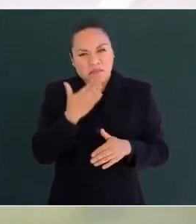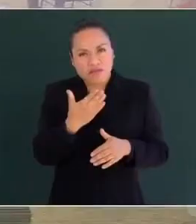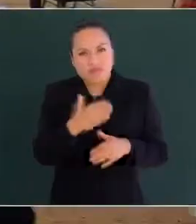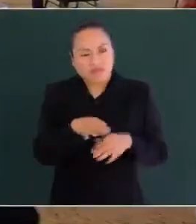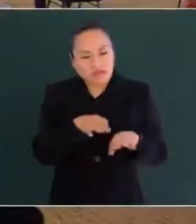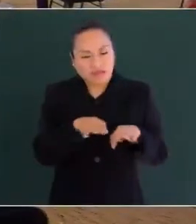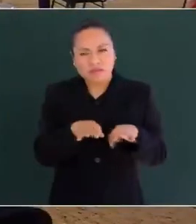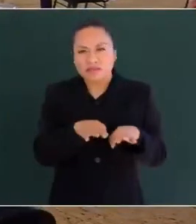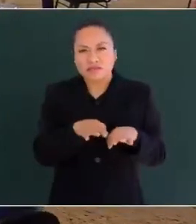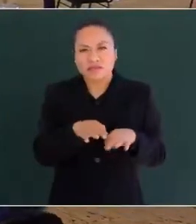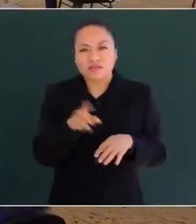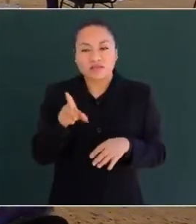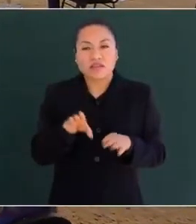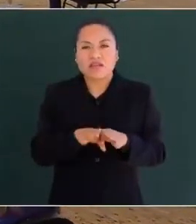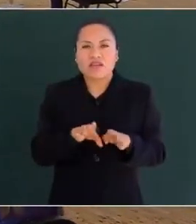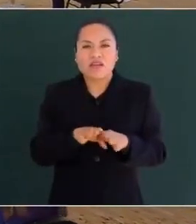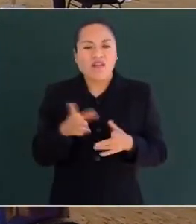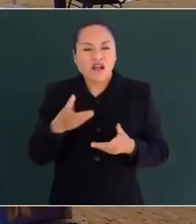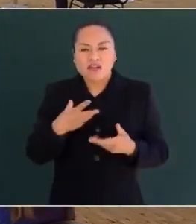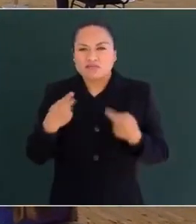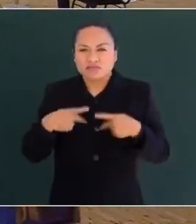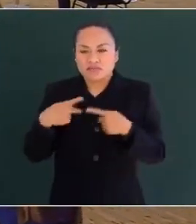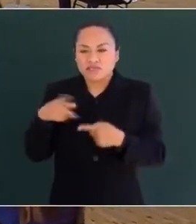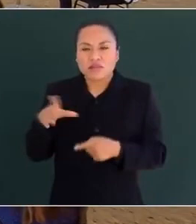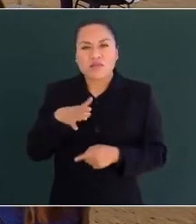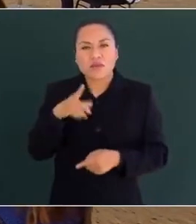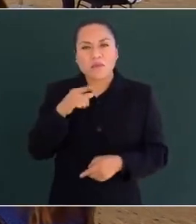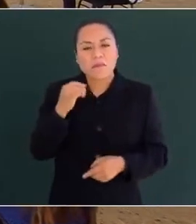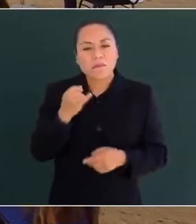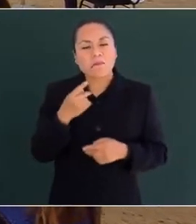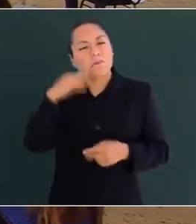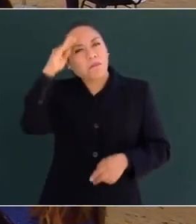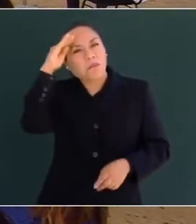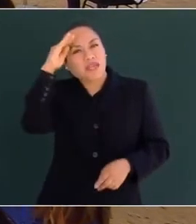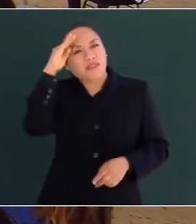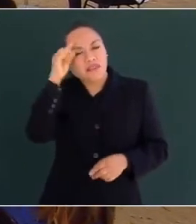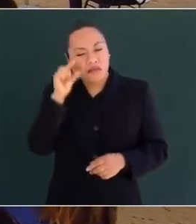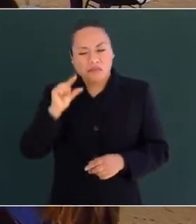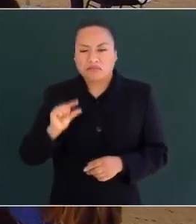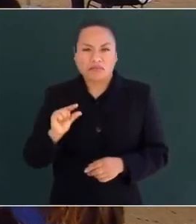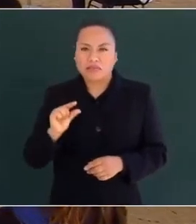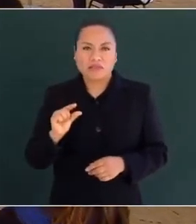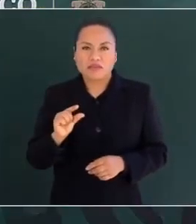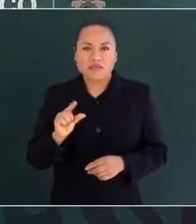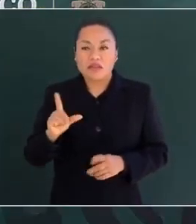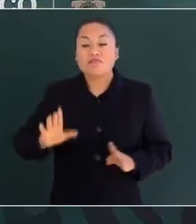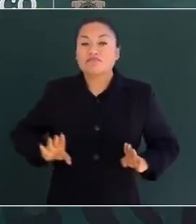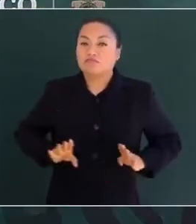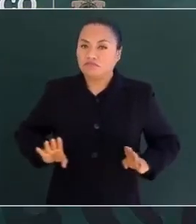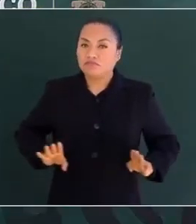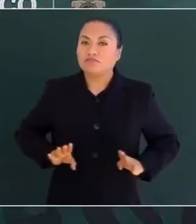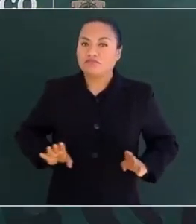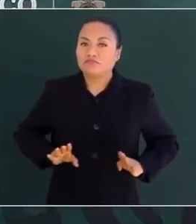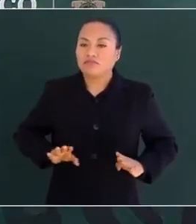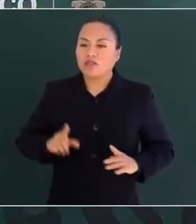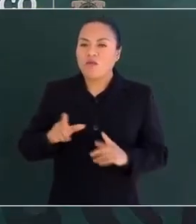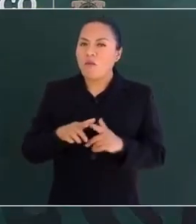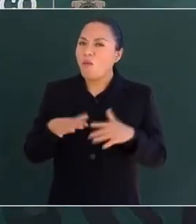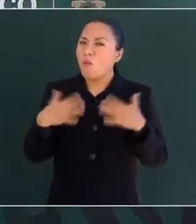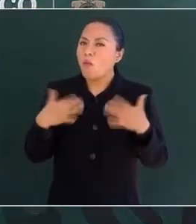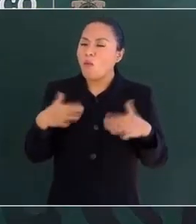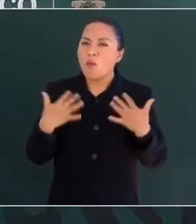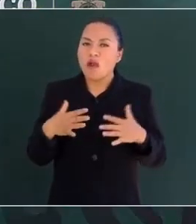No tuvo la opaca modestia del indigente de pensamientos y sí lo caracterizó su enorme